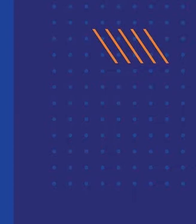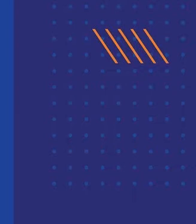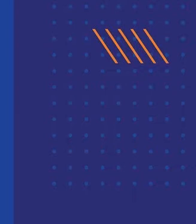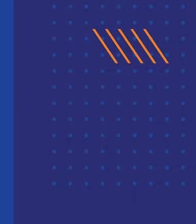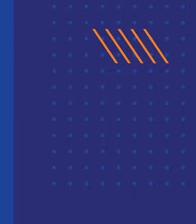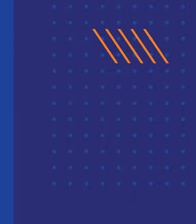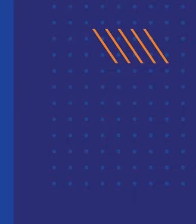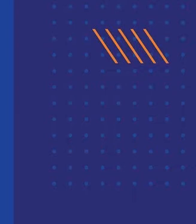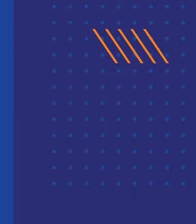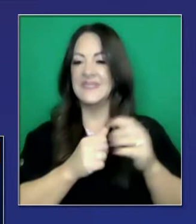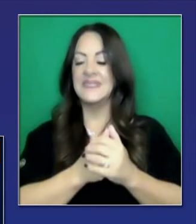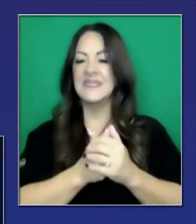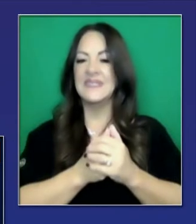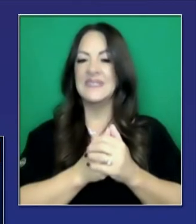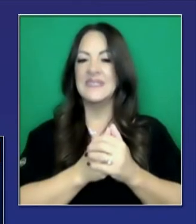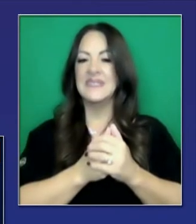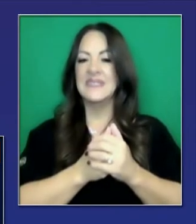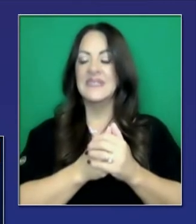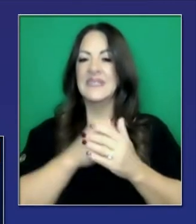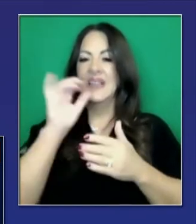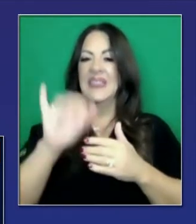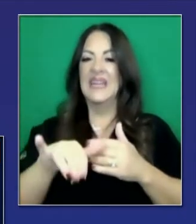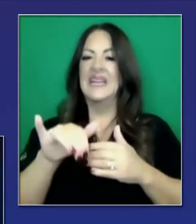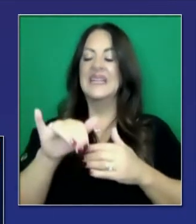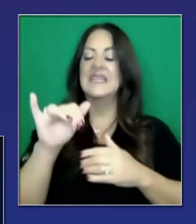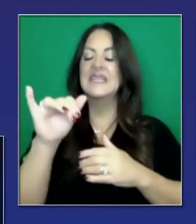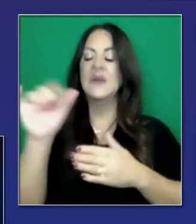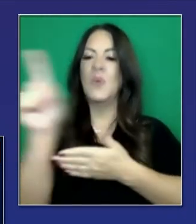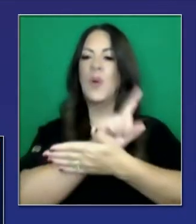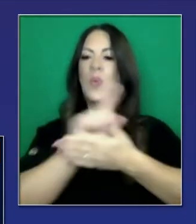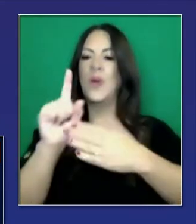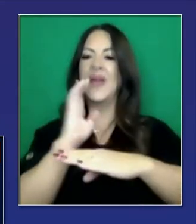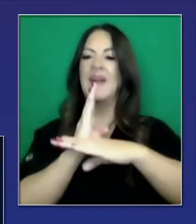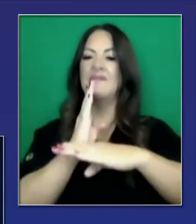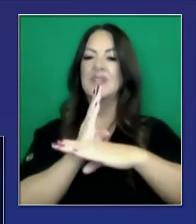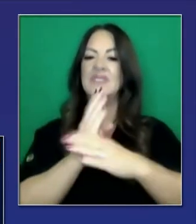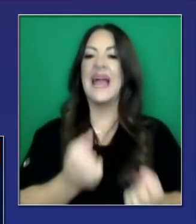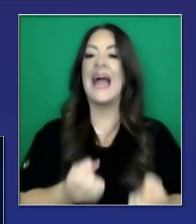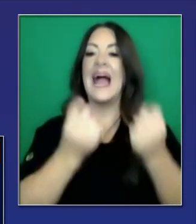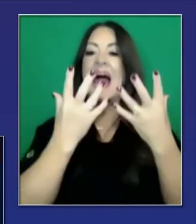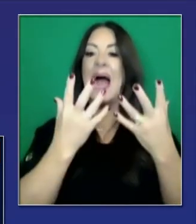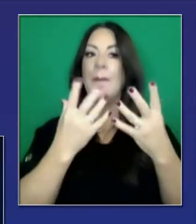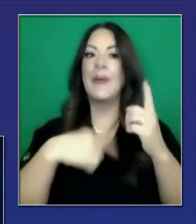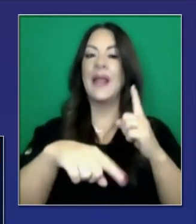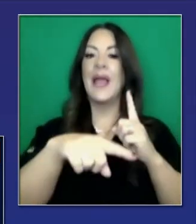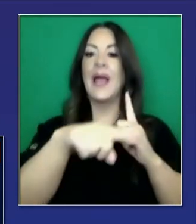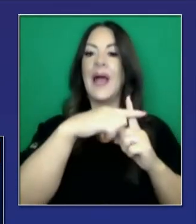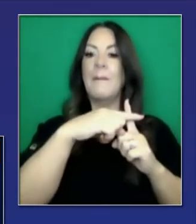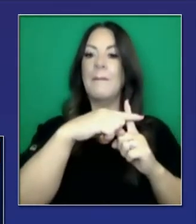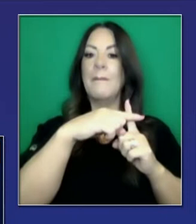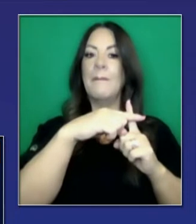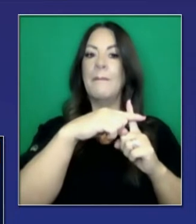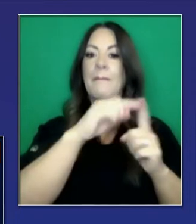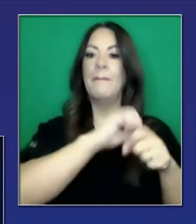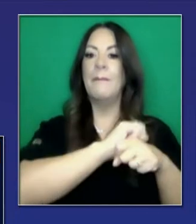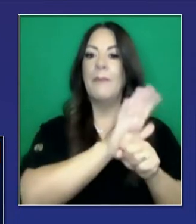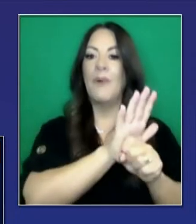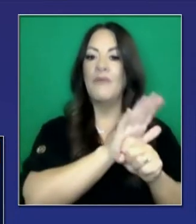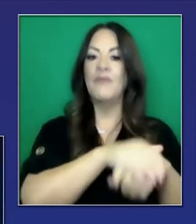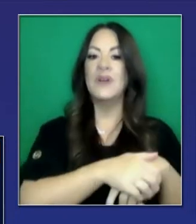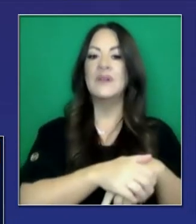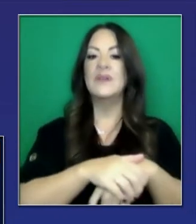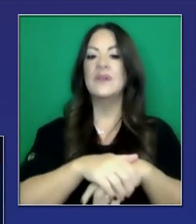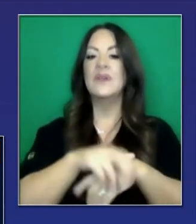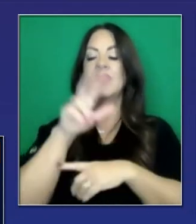de transmisión. Veremos esta transparencia que muestra los casos de